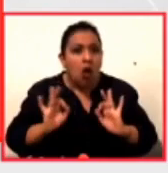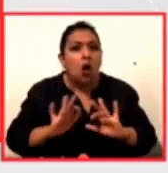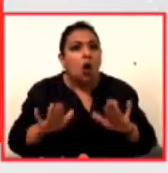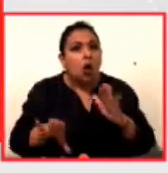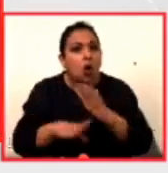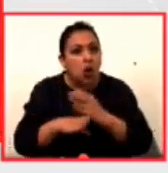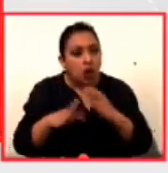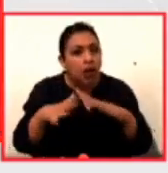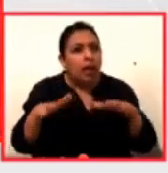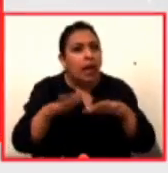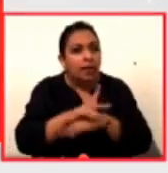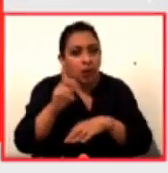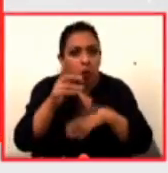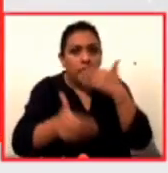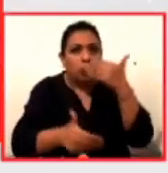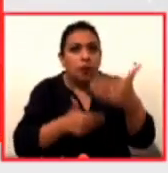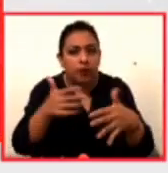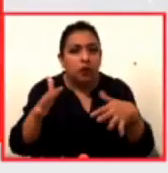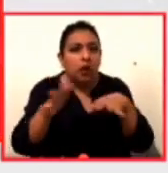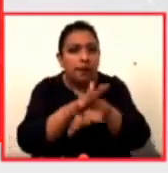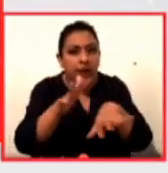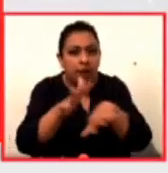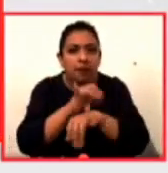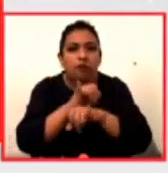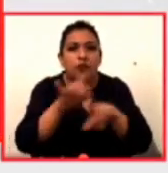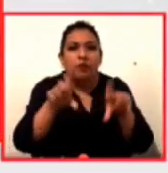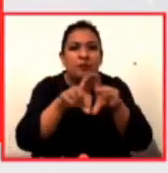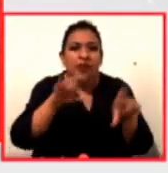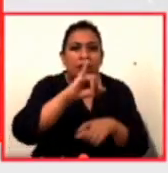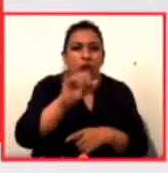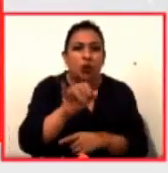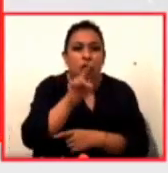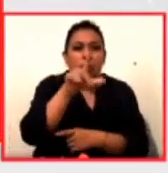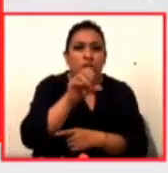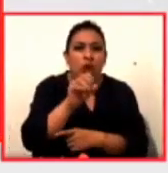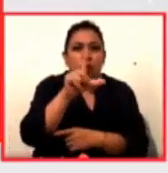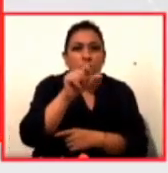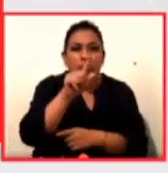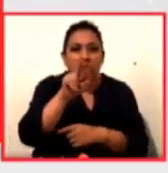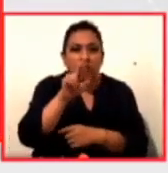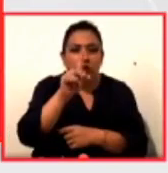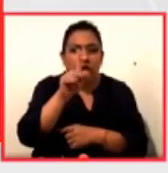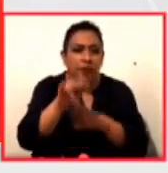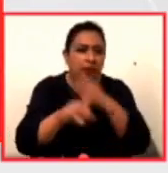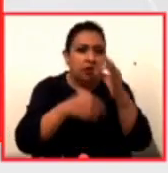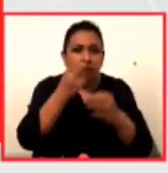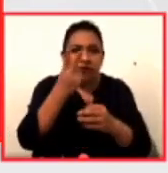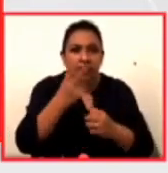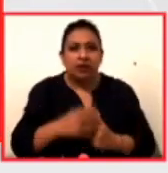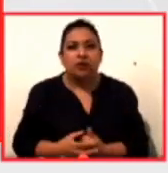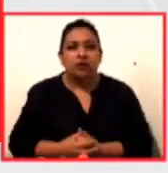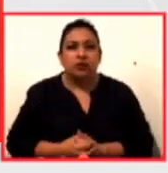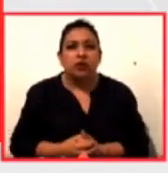durante el proceso Con información y texto de Julio López Rodrigo Peredo Noticias 22